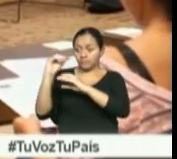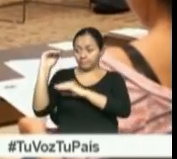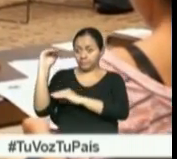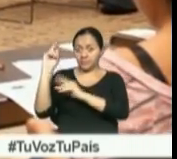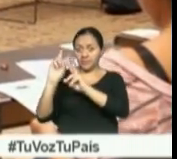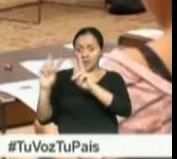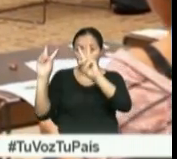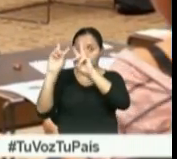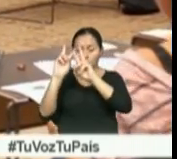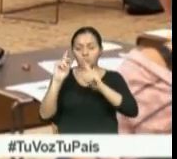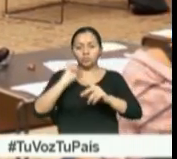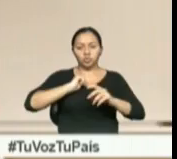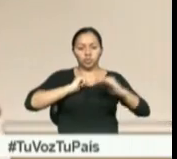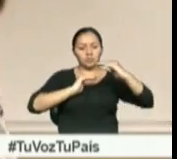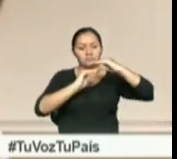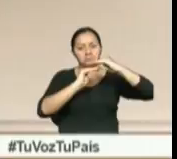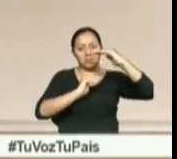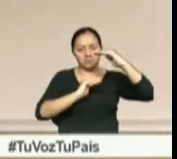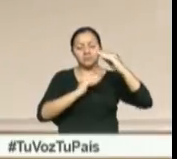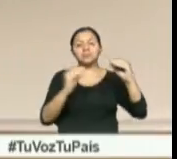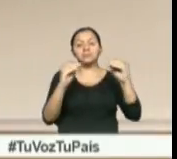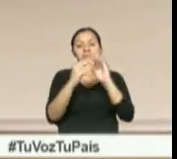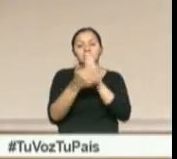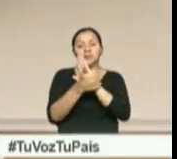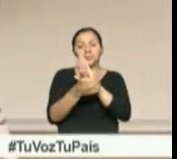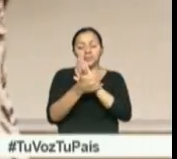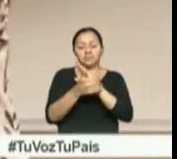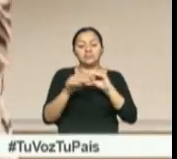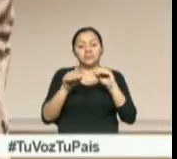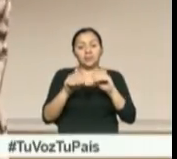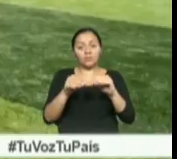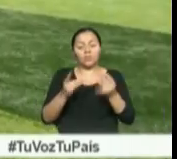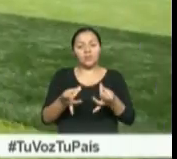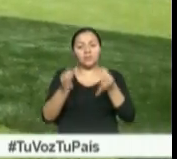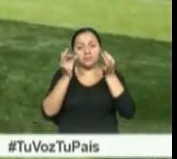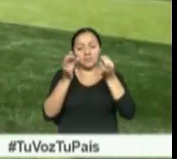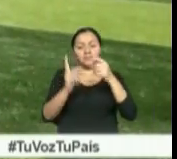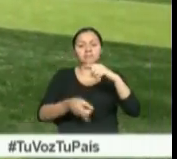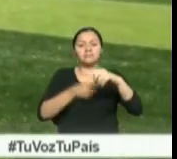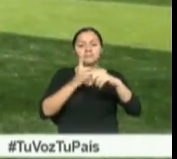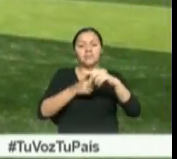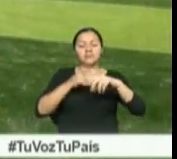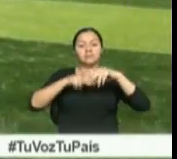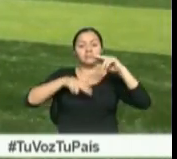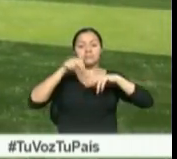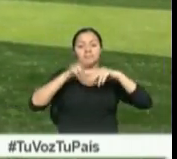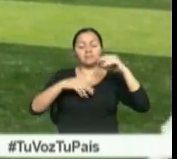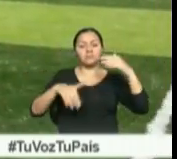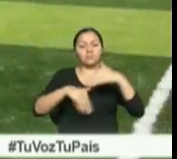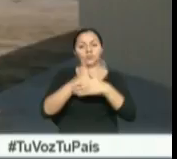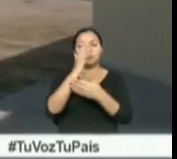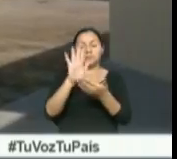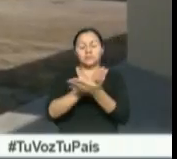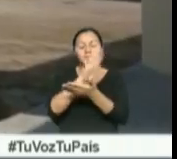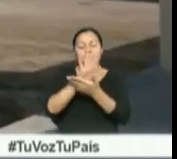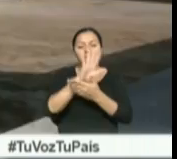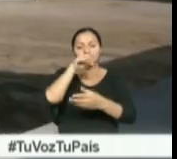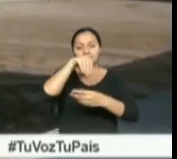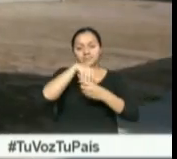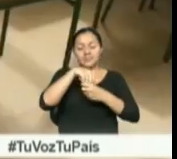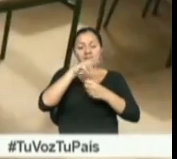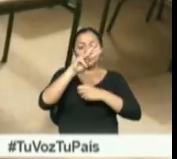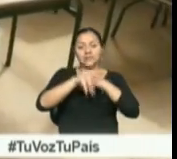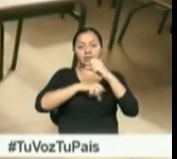transformaciones, evaluaciones, capacitación y educación de calidad se suma la edificación de modernas escuelas del milenio, siglo